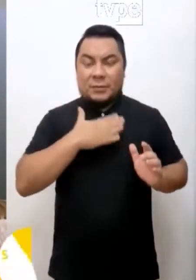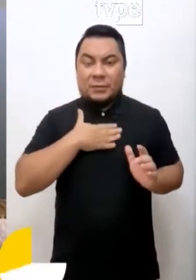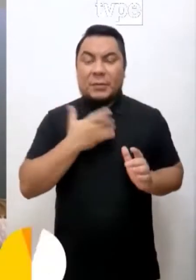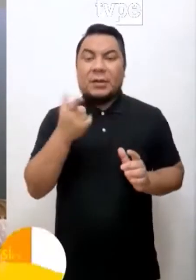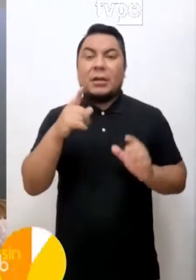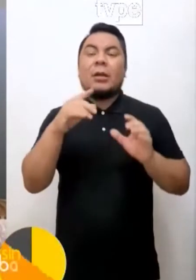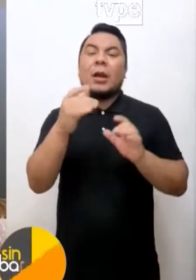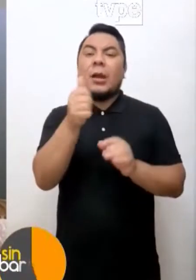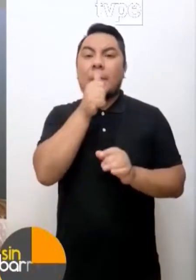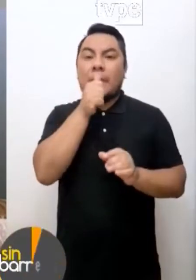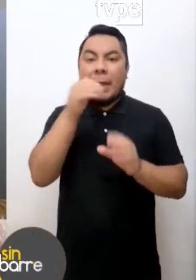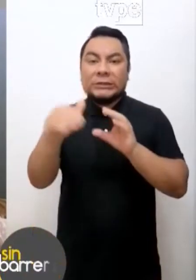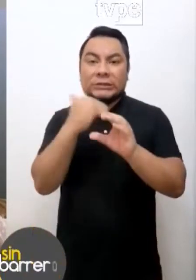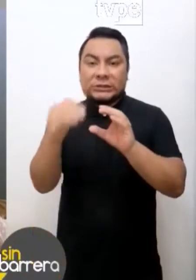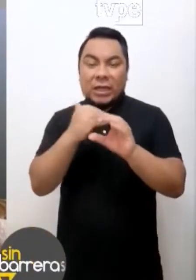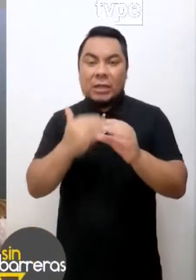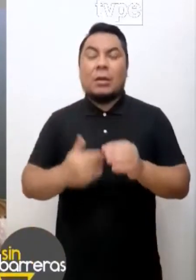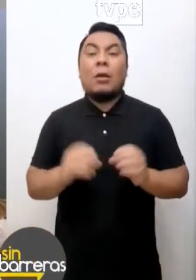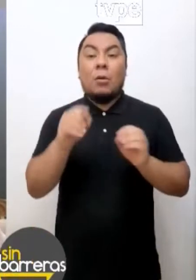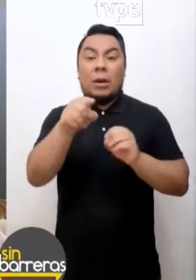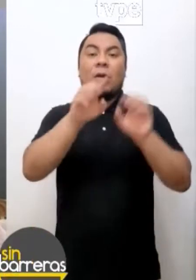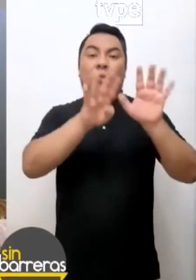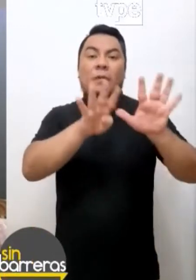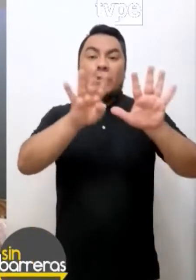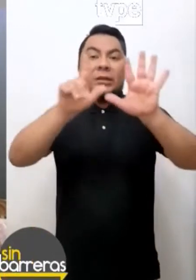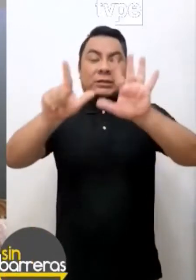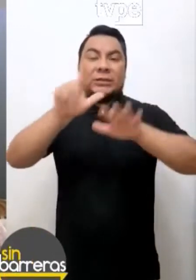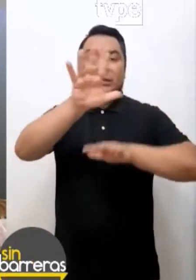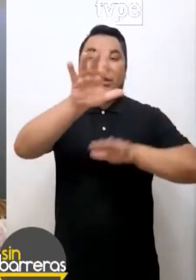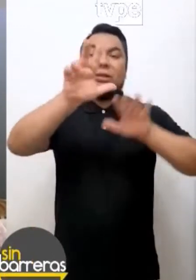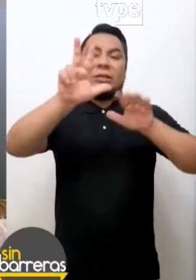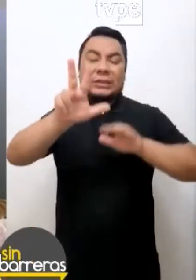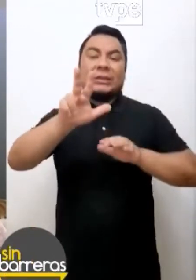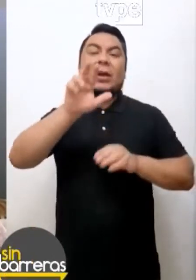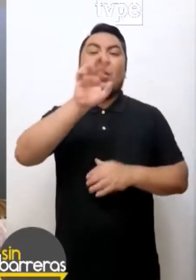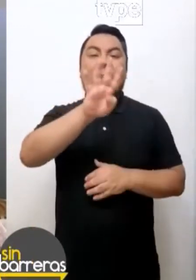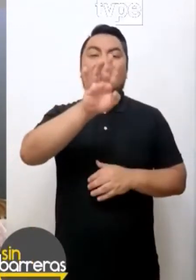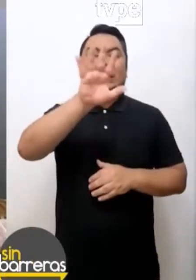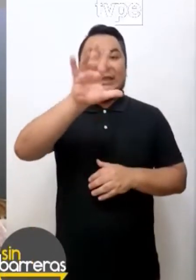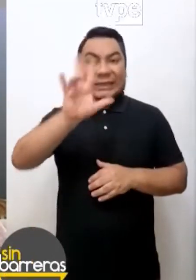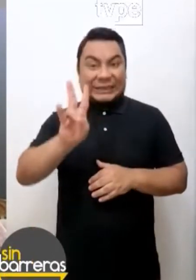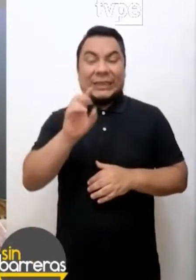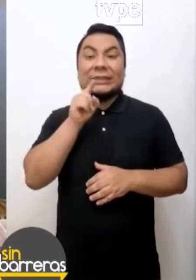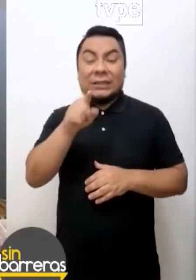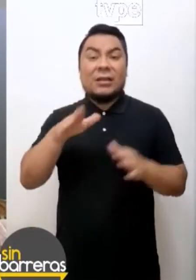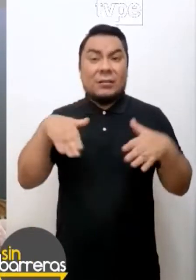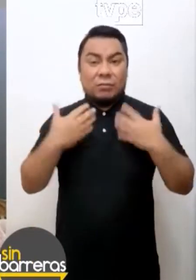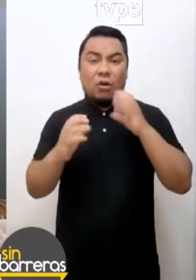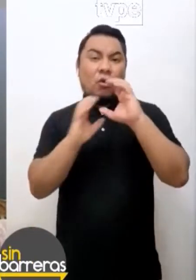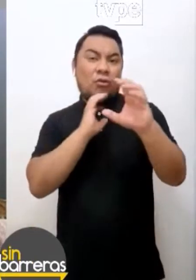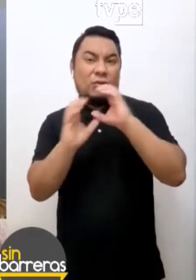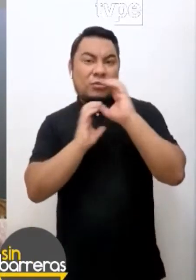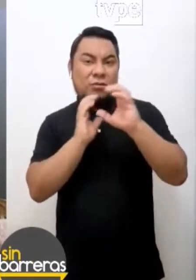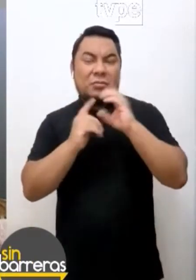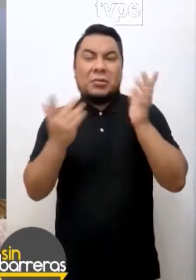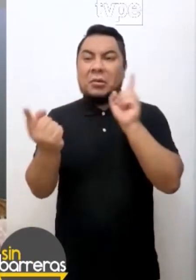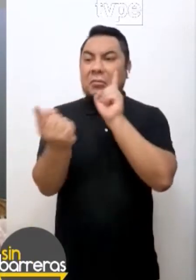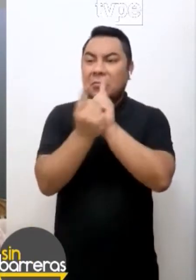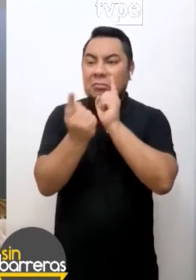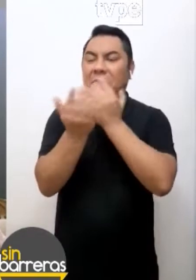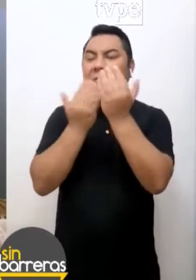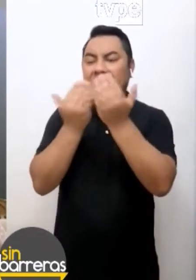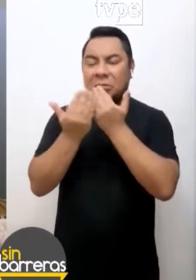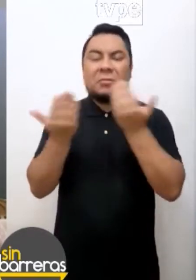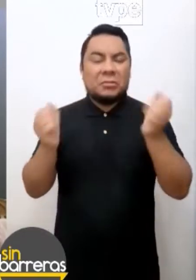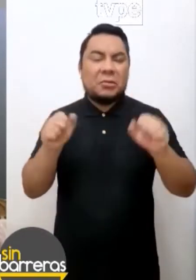contactarme por inbox, sino también a este número, 997-53-1346, donde podamos conversar y agendar